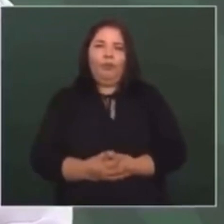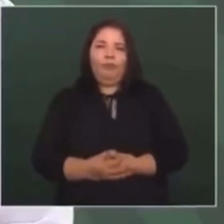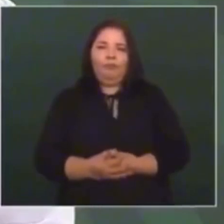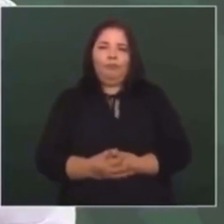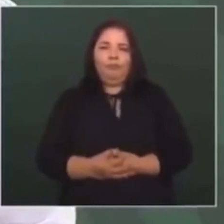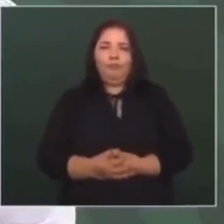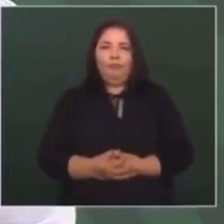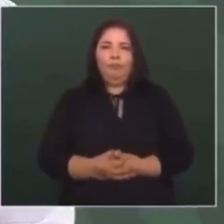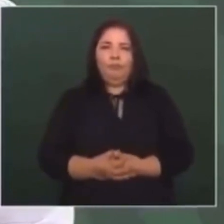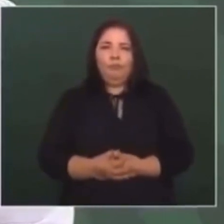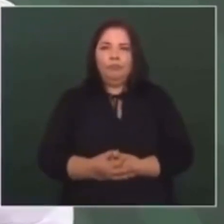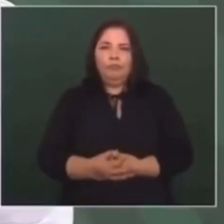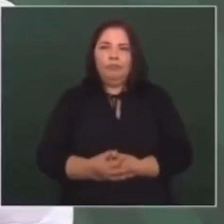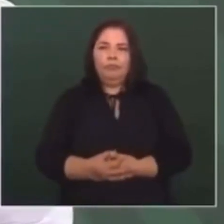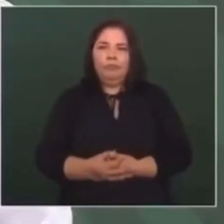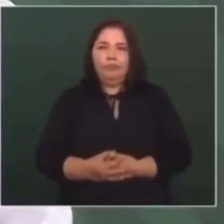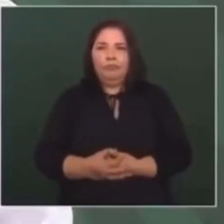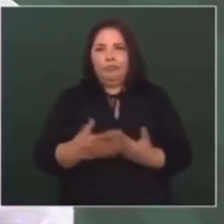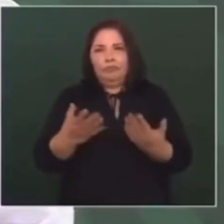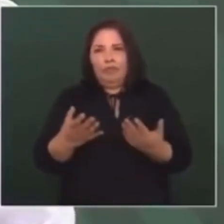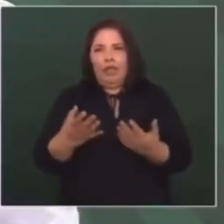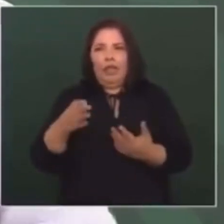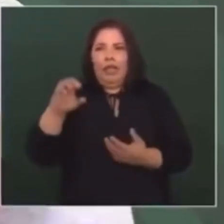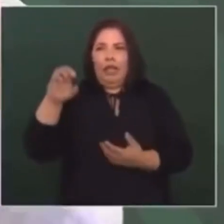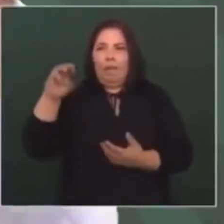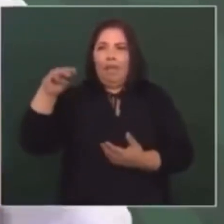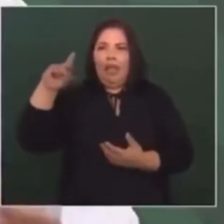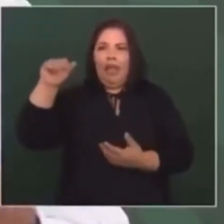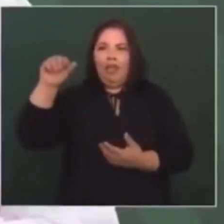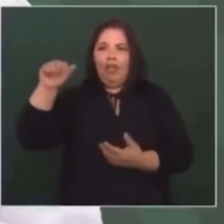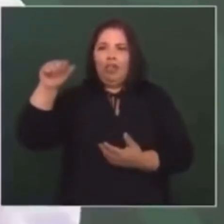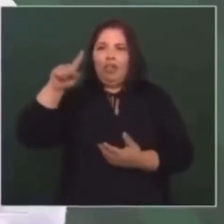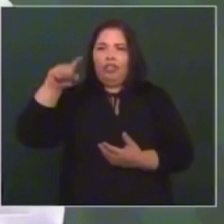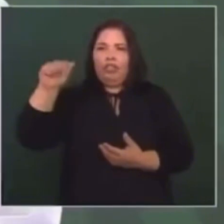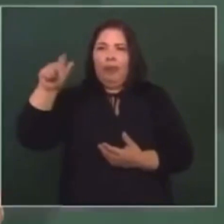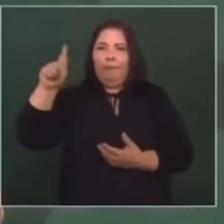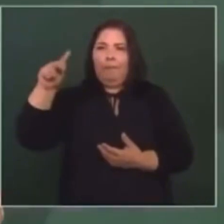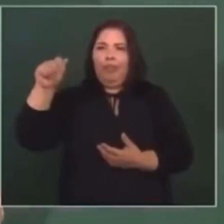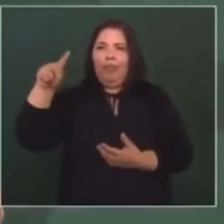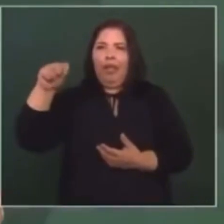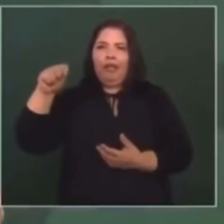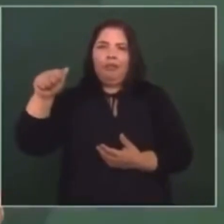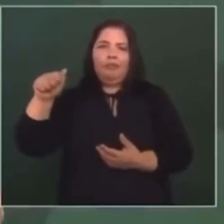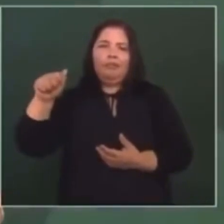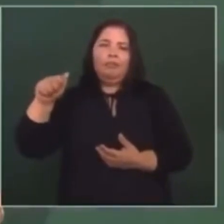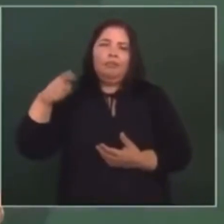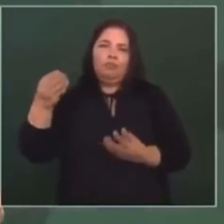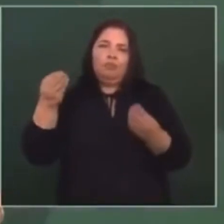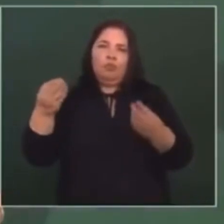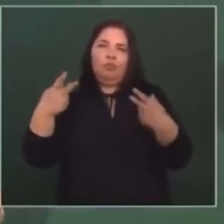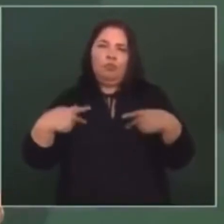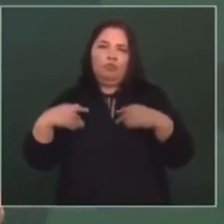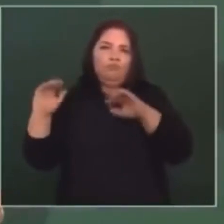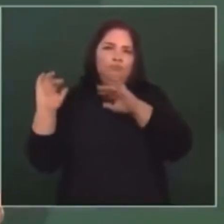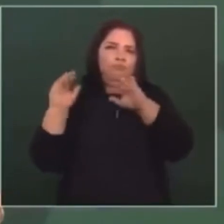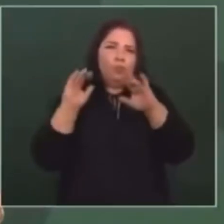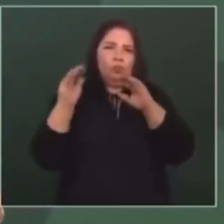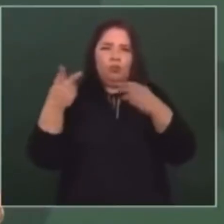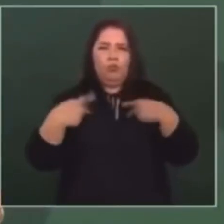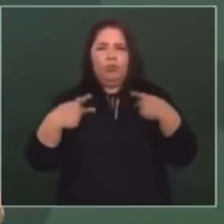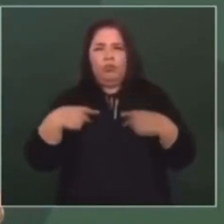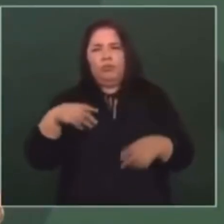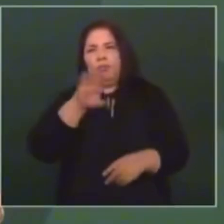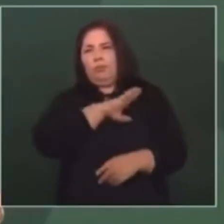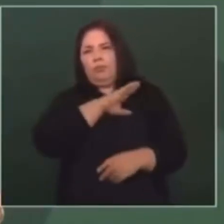o en Emiliano Zapata, me van a ir a ver muchos, porque me quieren como yo los quiero,